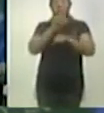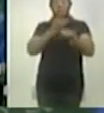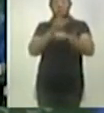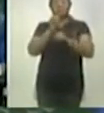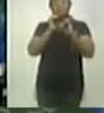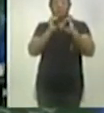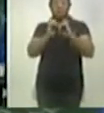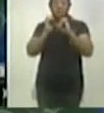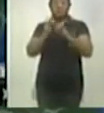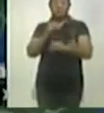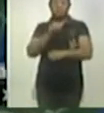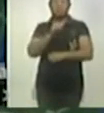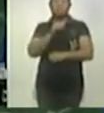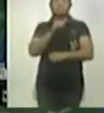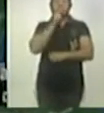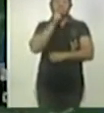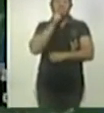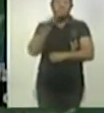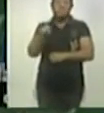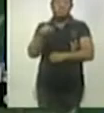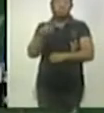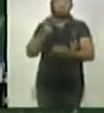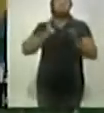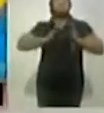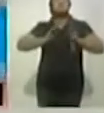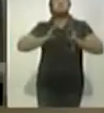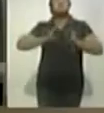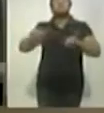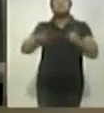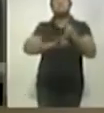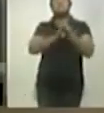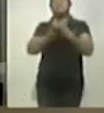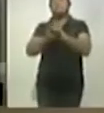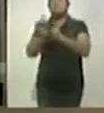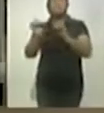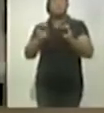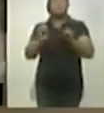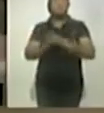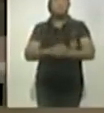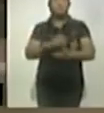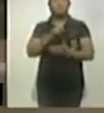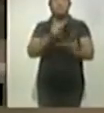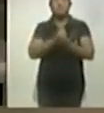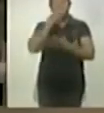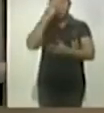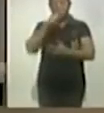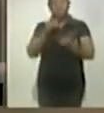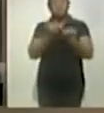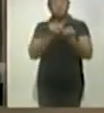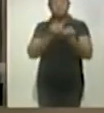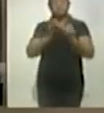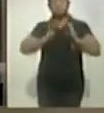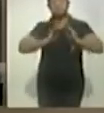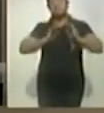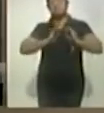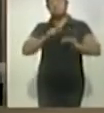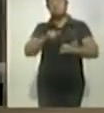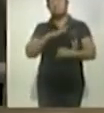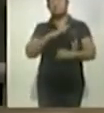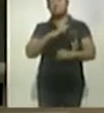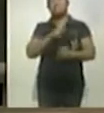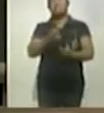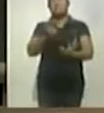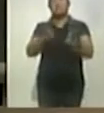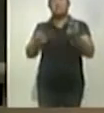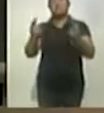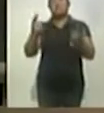sismo, sin que hasta el momento se reporten daños en el estado. En la Ciudad de México, hasta el momento no se reporta ningún daño mayor, solamente algunas caídas de